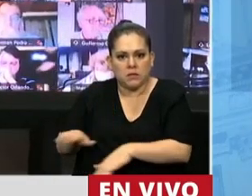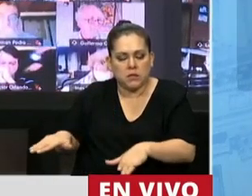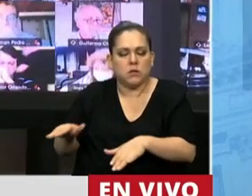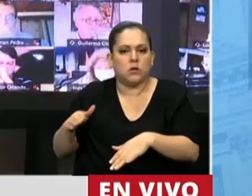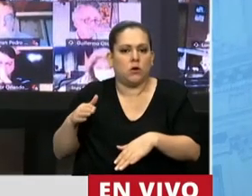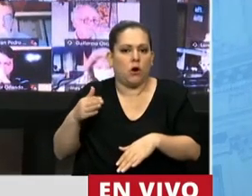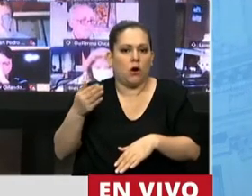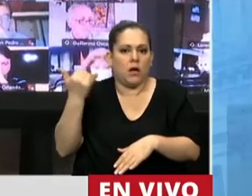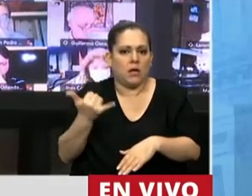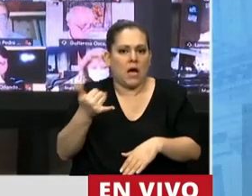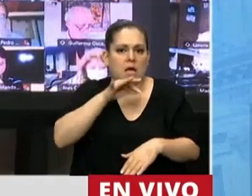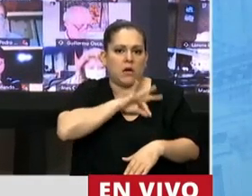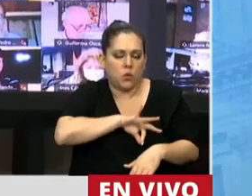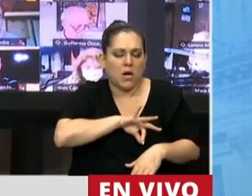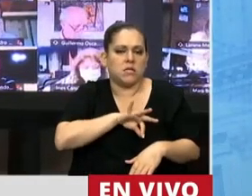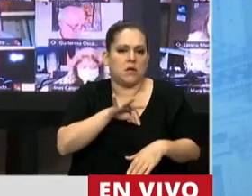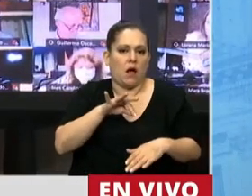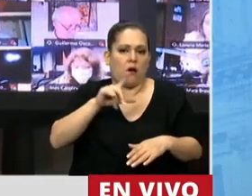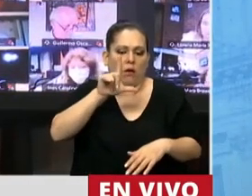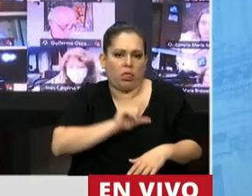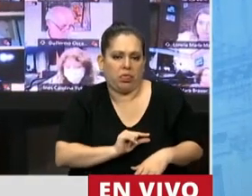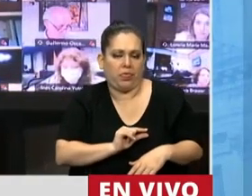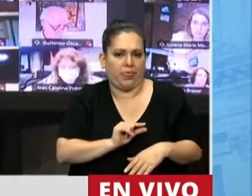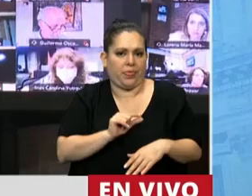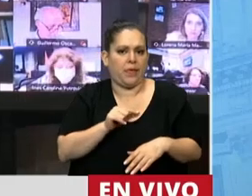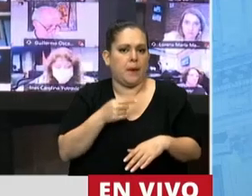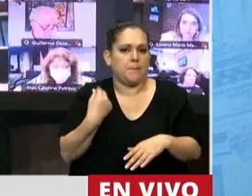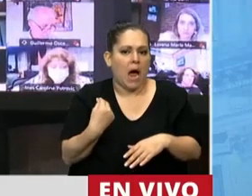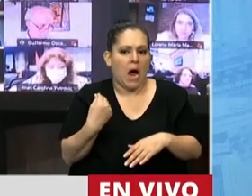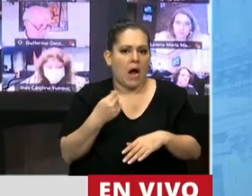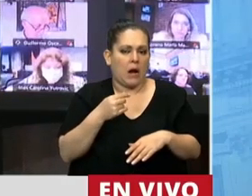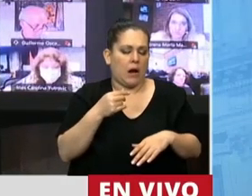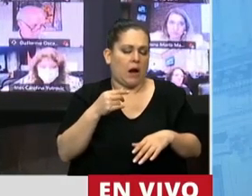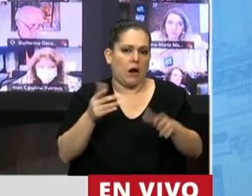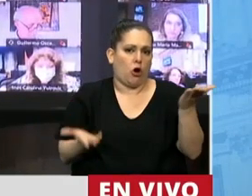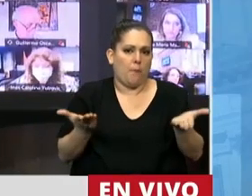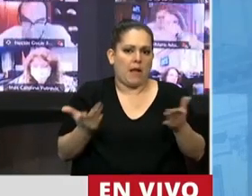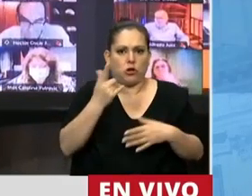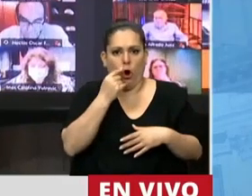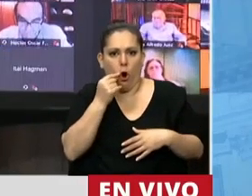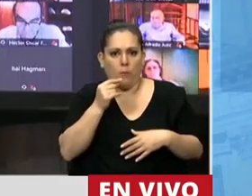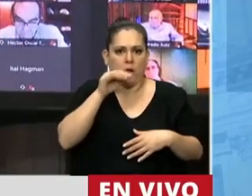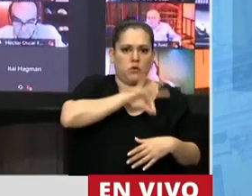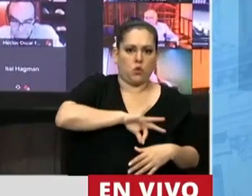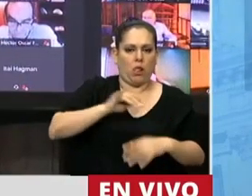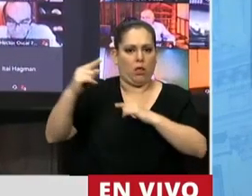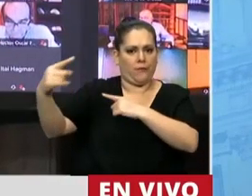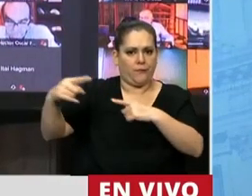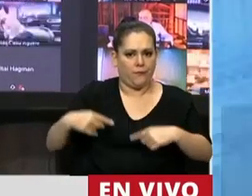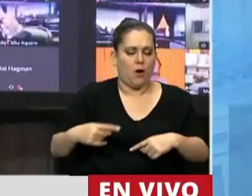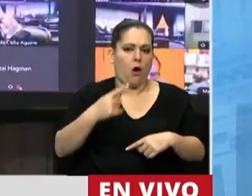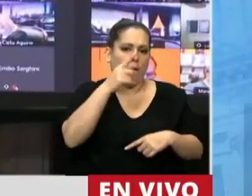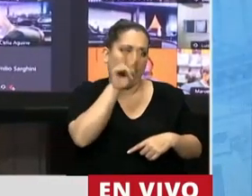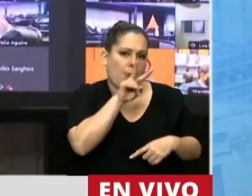salarios inferiores a los de los varones, mujeres que tienen que ir a contratar